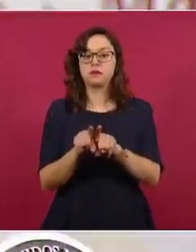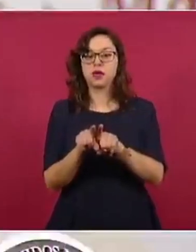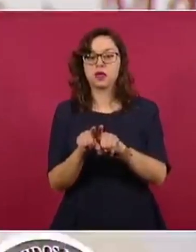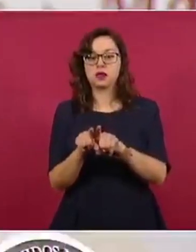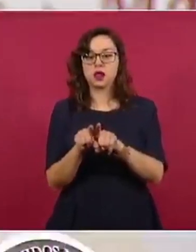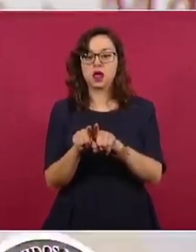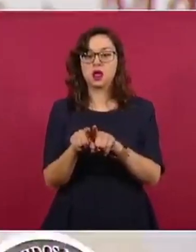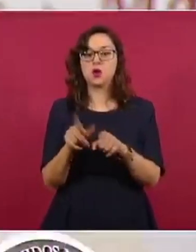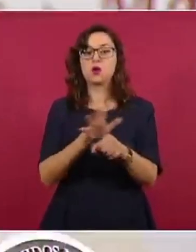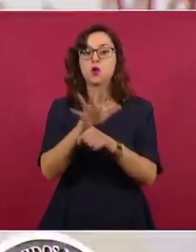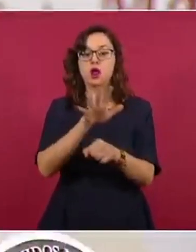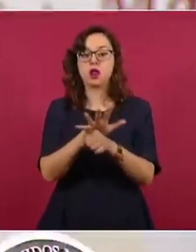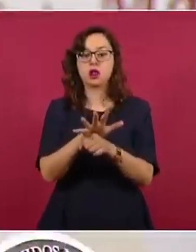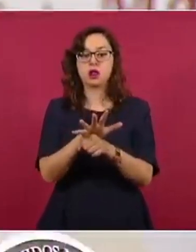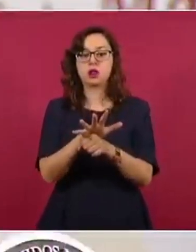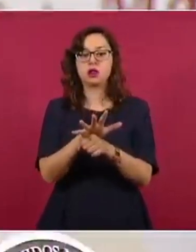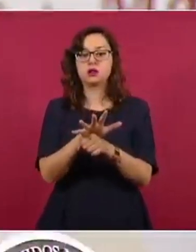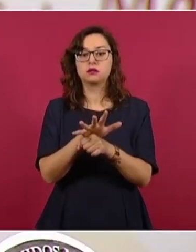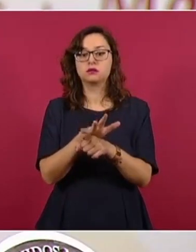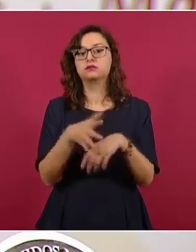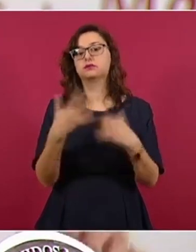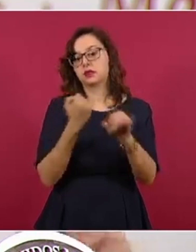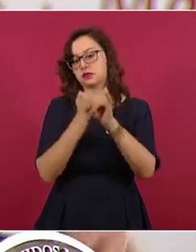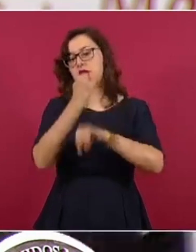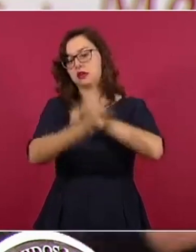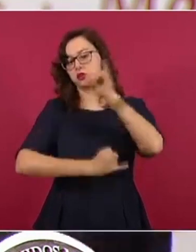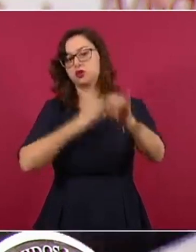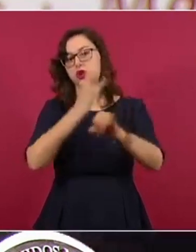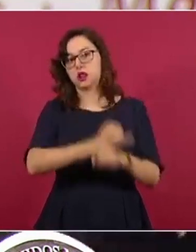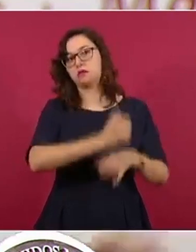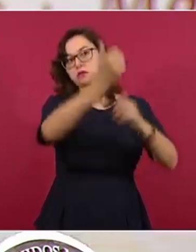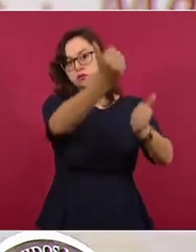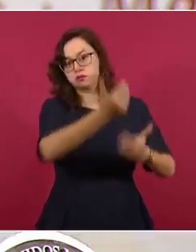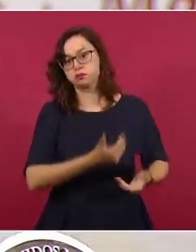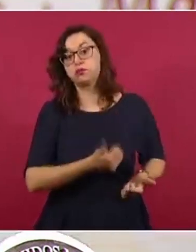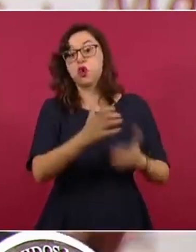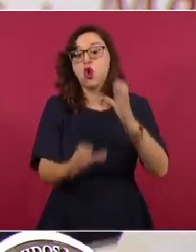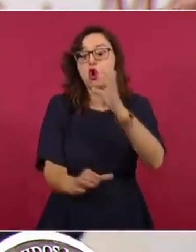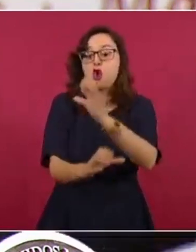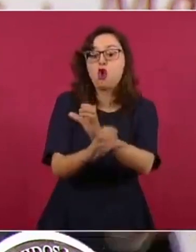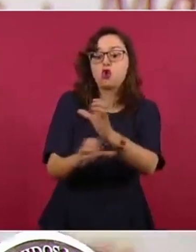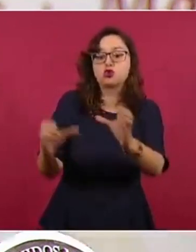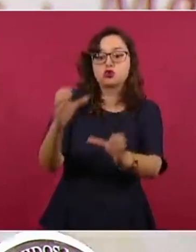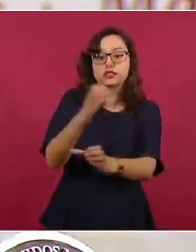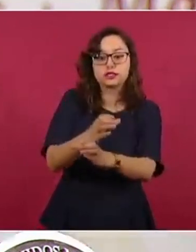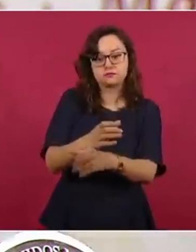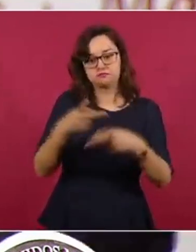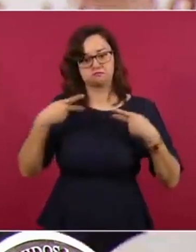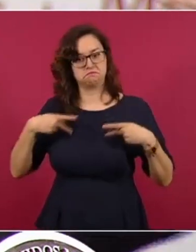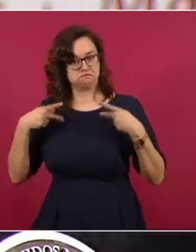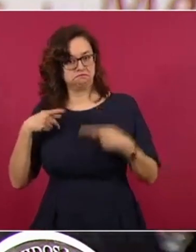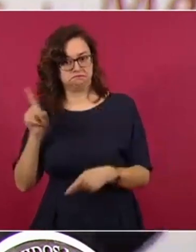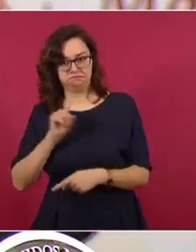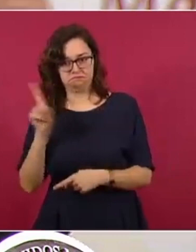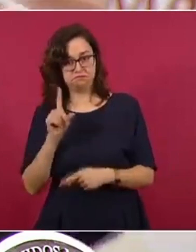operaciones de lo que es la carga internacional, porque en este periodo se está terminando la adaptación